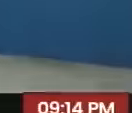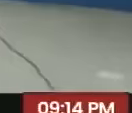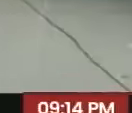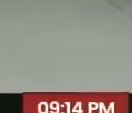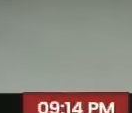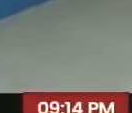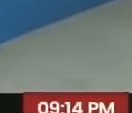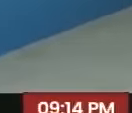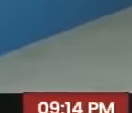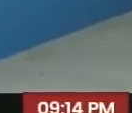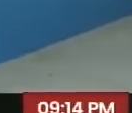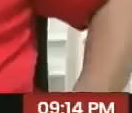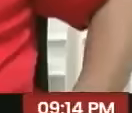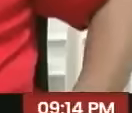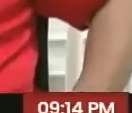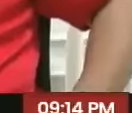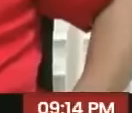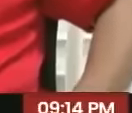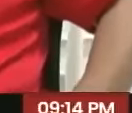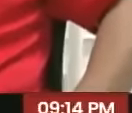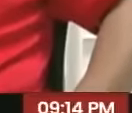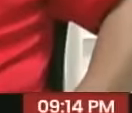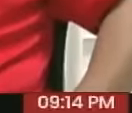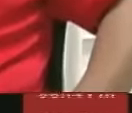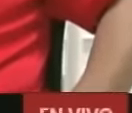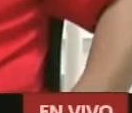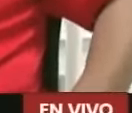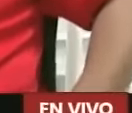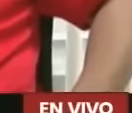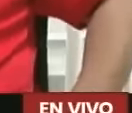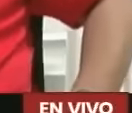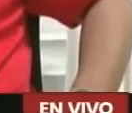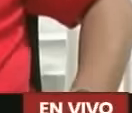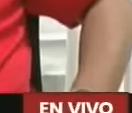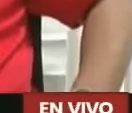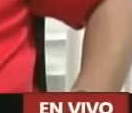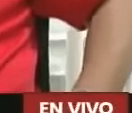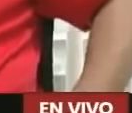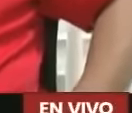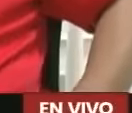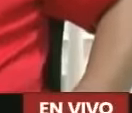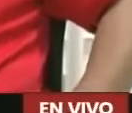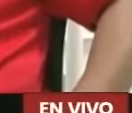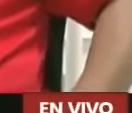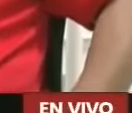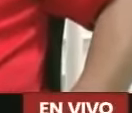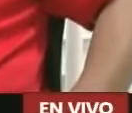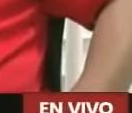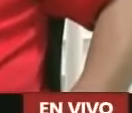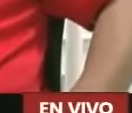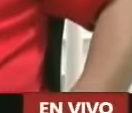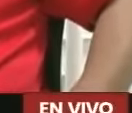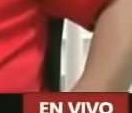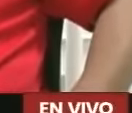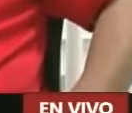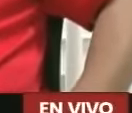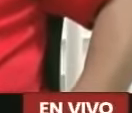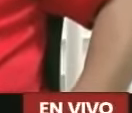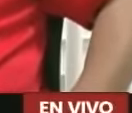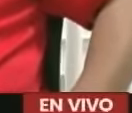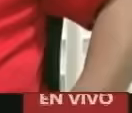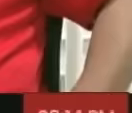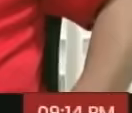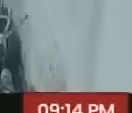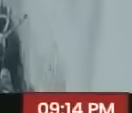Luego que el presidente recibe la denuncia de que este CDI y CRI estaban en malas condiciones, nosotros nos apersonamos